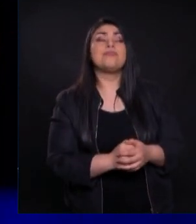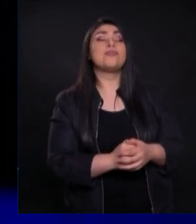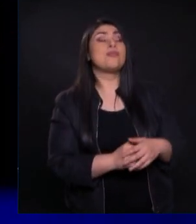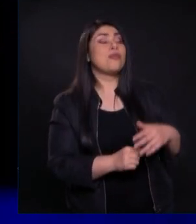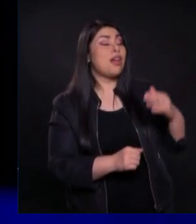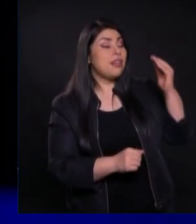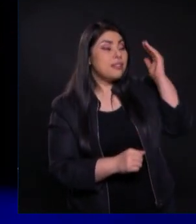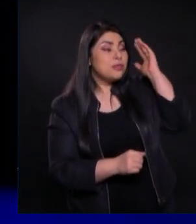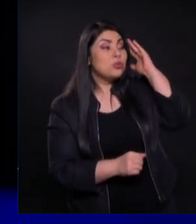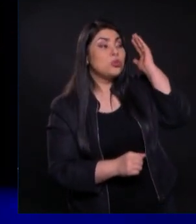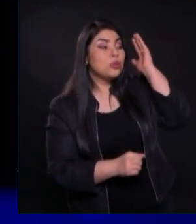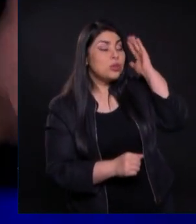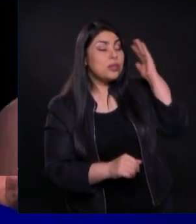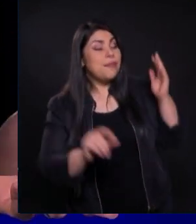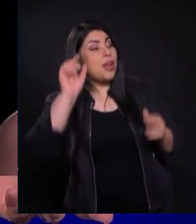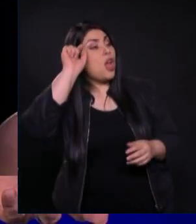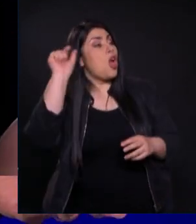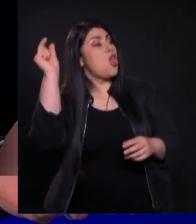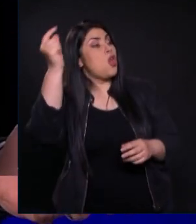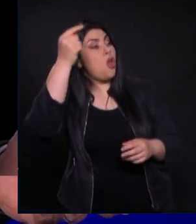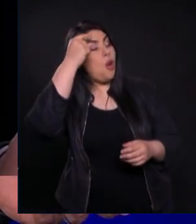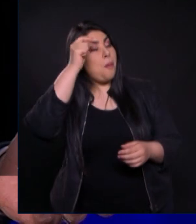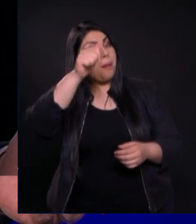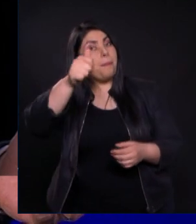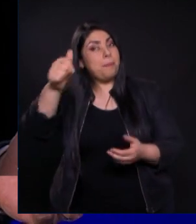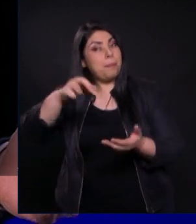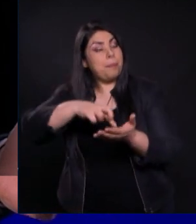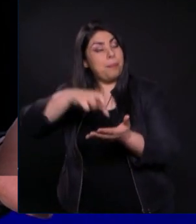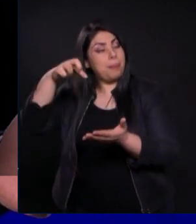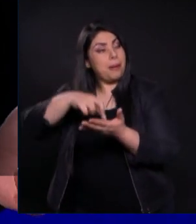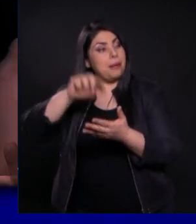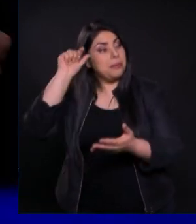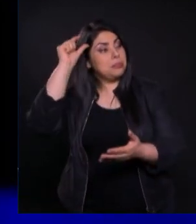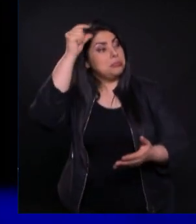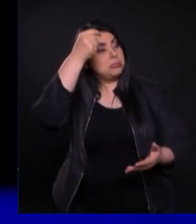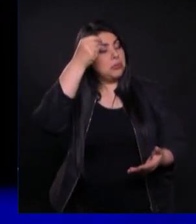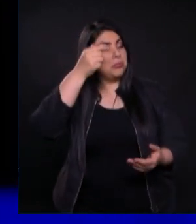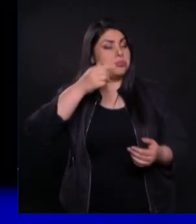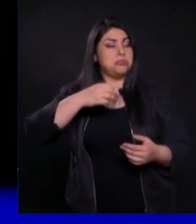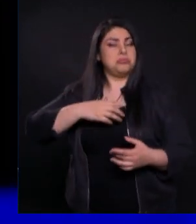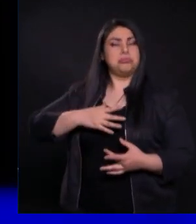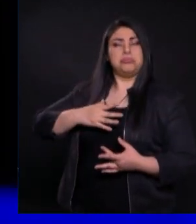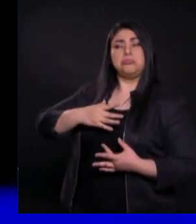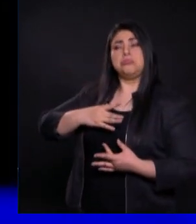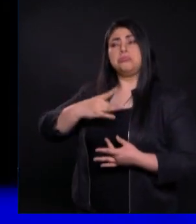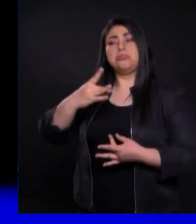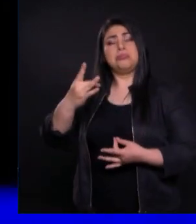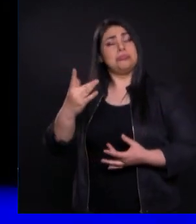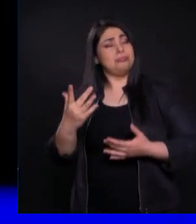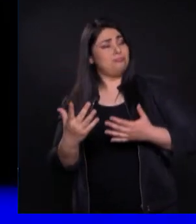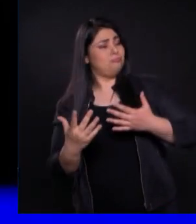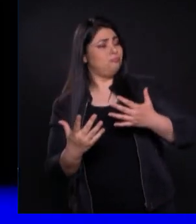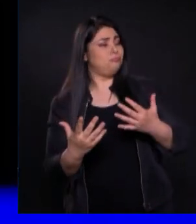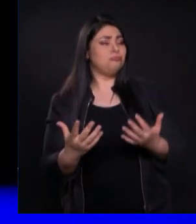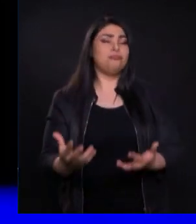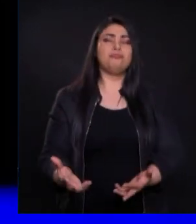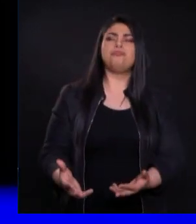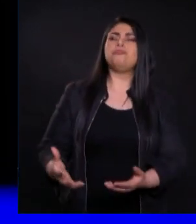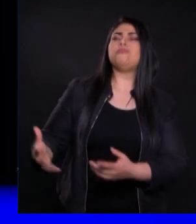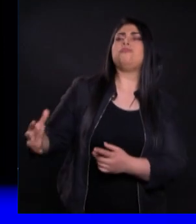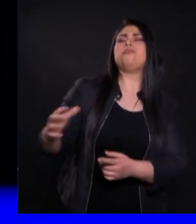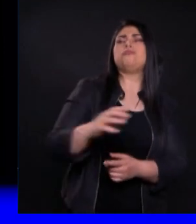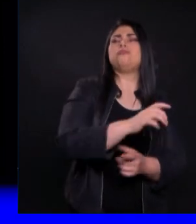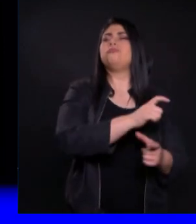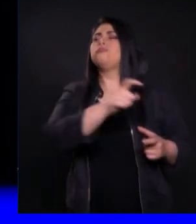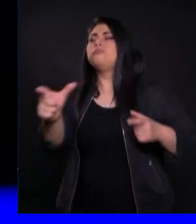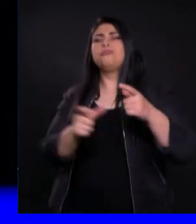gobernantes de las naciones se enseñorean de ellas Y los que son grandes se ejercen sobre ellas potestad